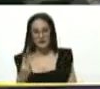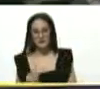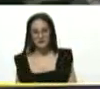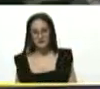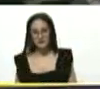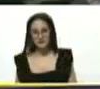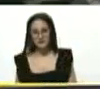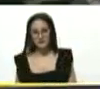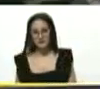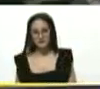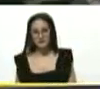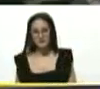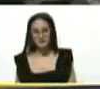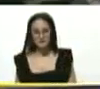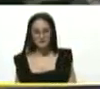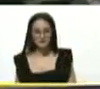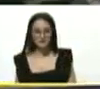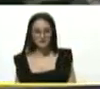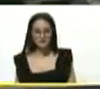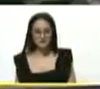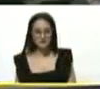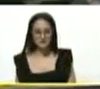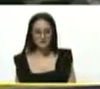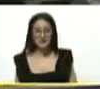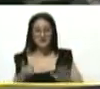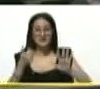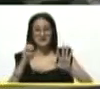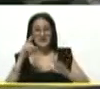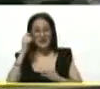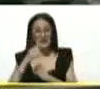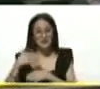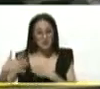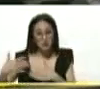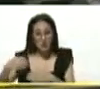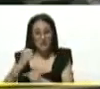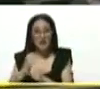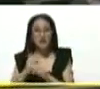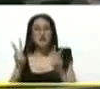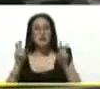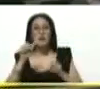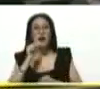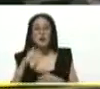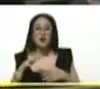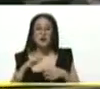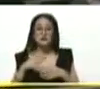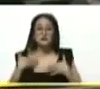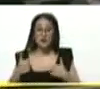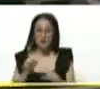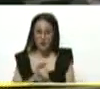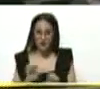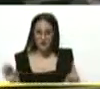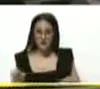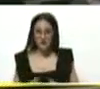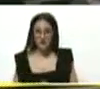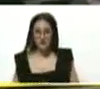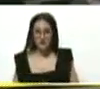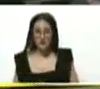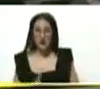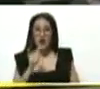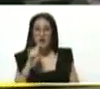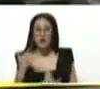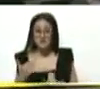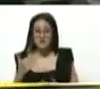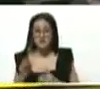Ya saben, estuvimos trabajando 60 días en el tema agua, salud, educación. En agua vamos